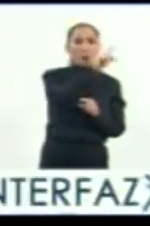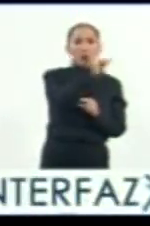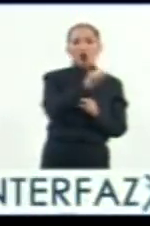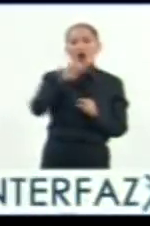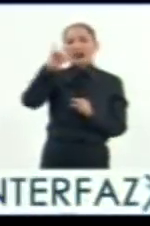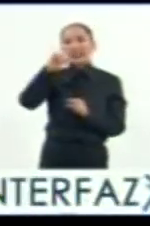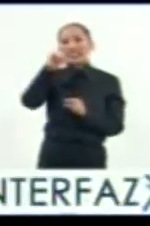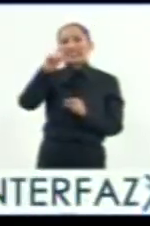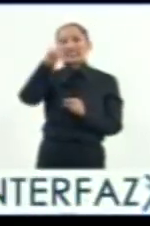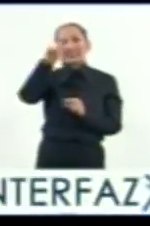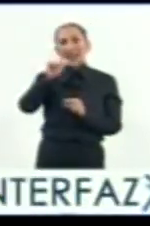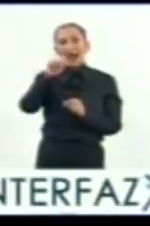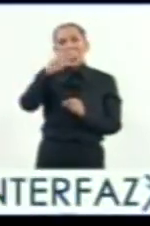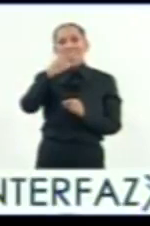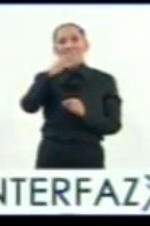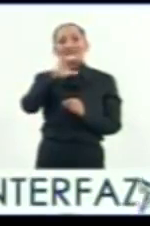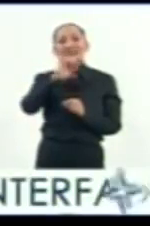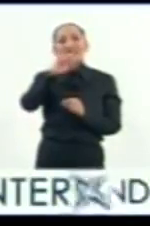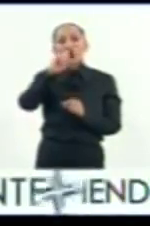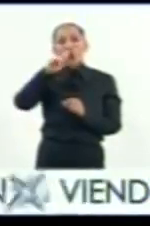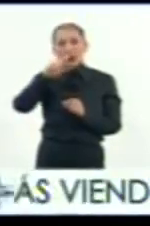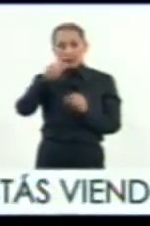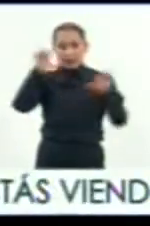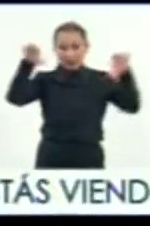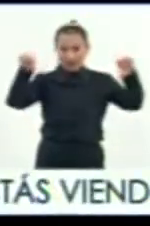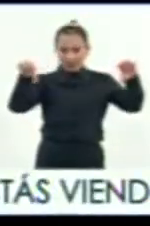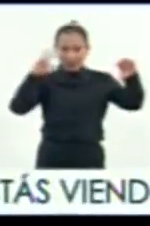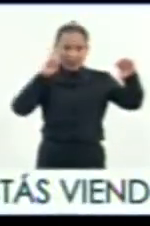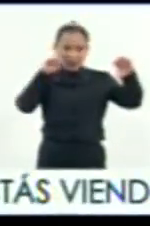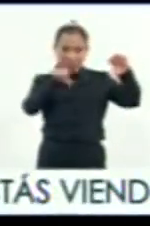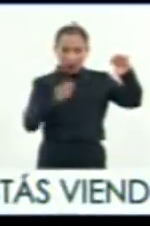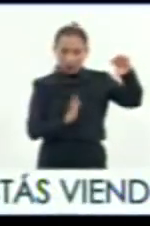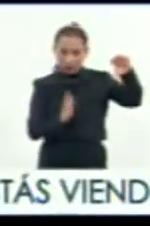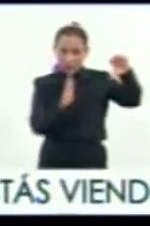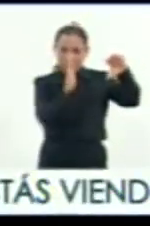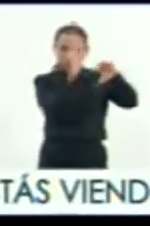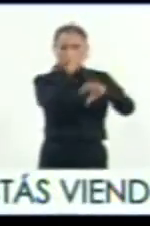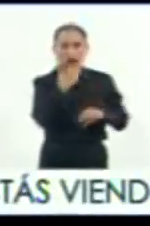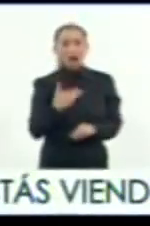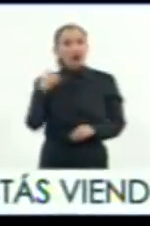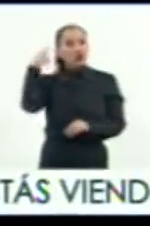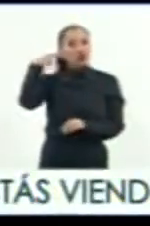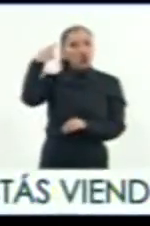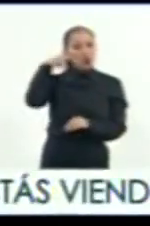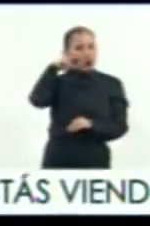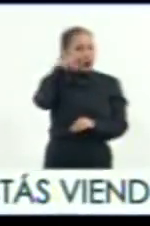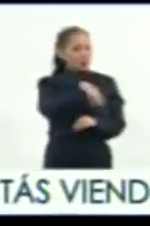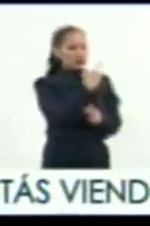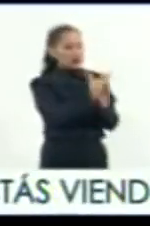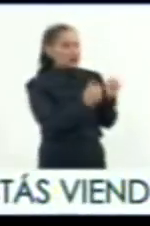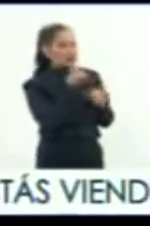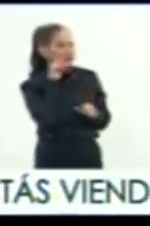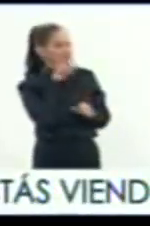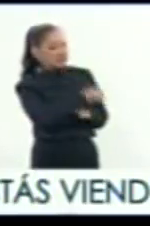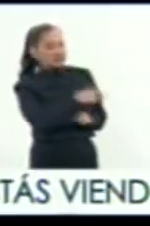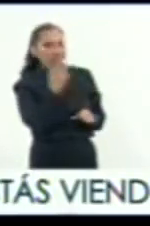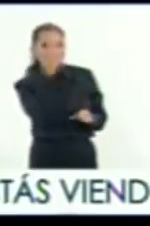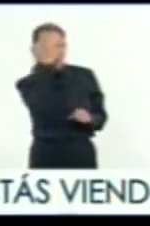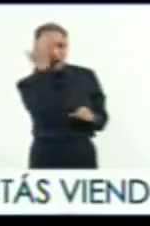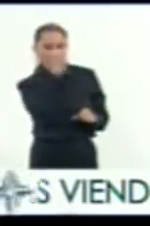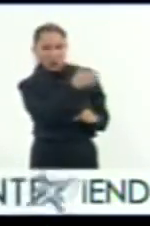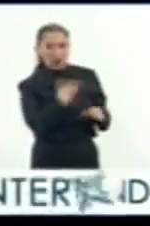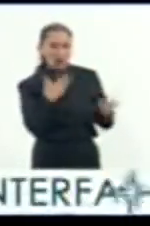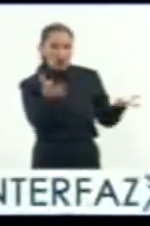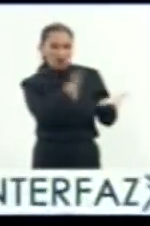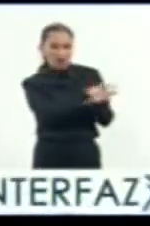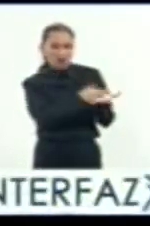y el Isla Cíhuatl. Sí. El primer punto es que él sale de Cholula después de una terrible masacre. No me voy a meter